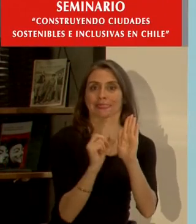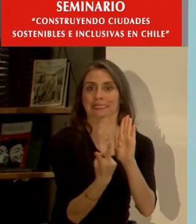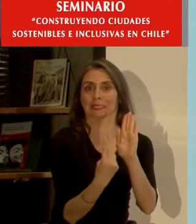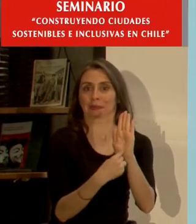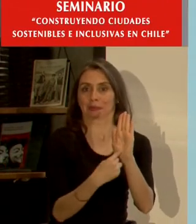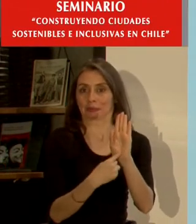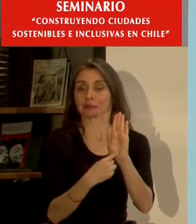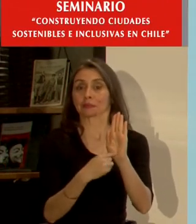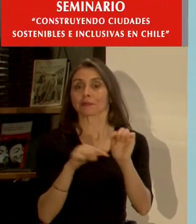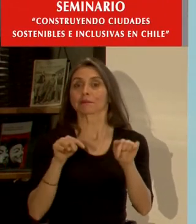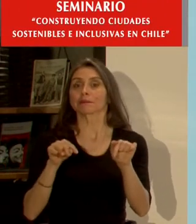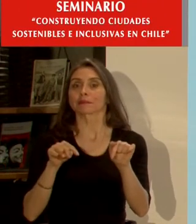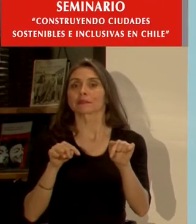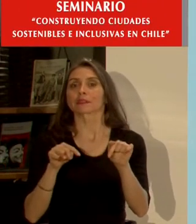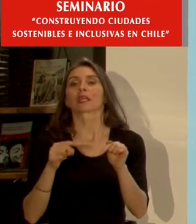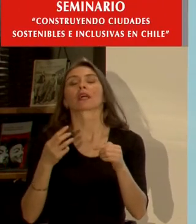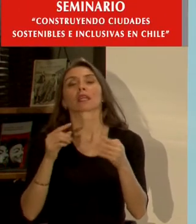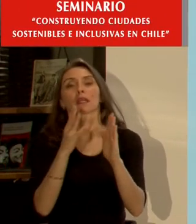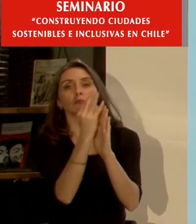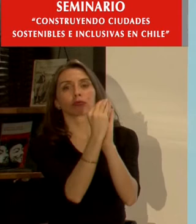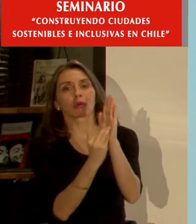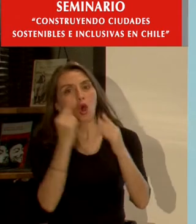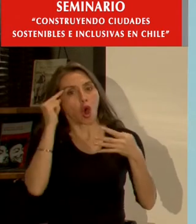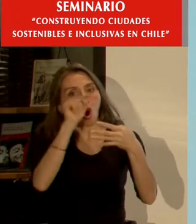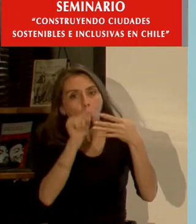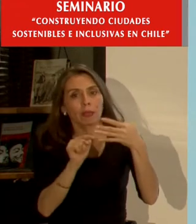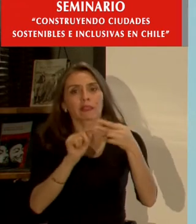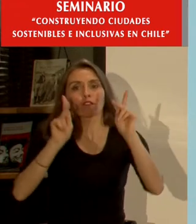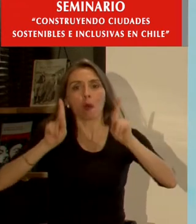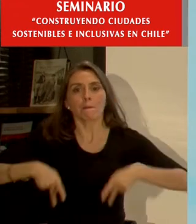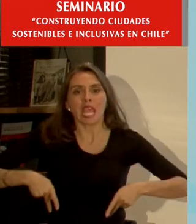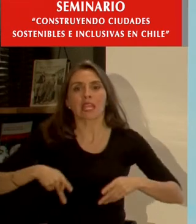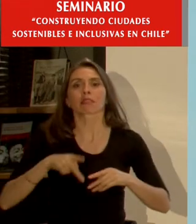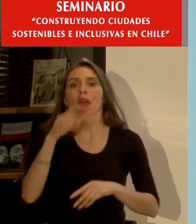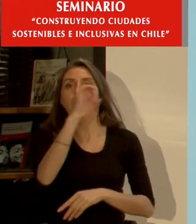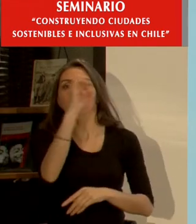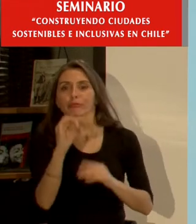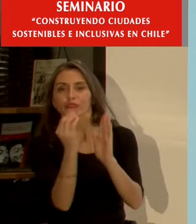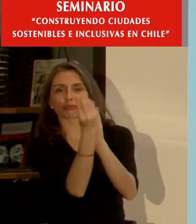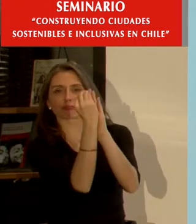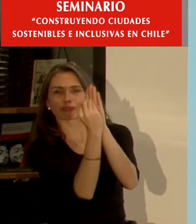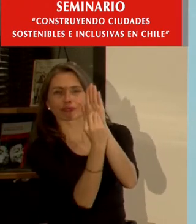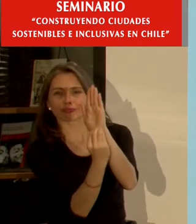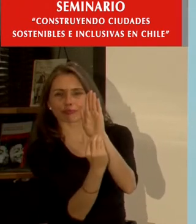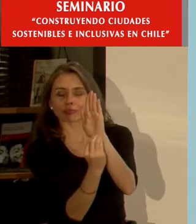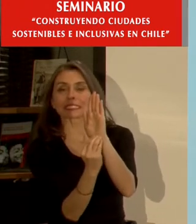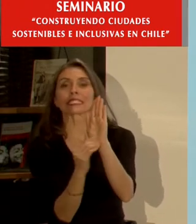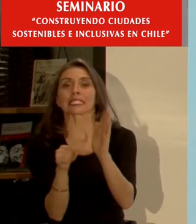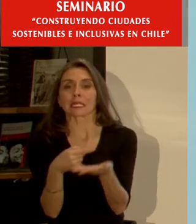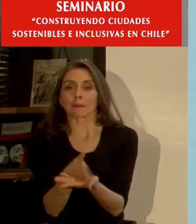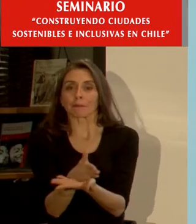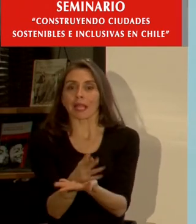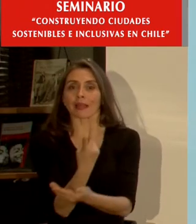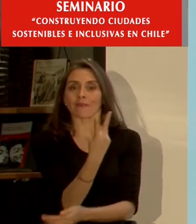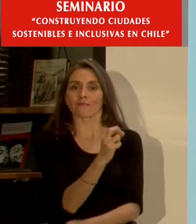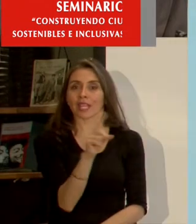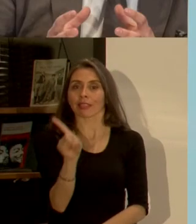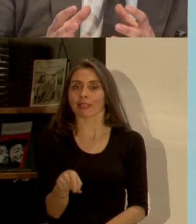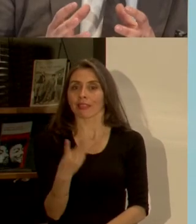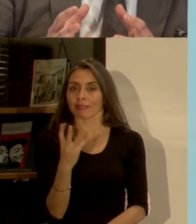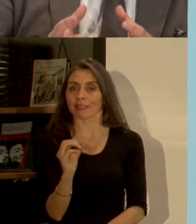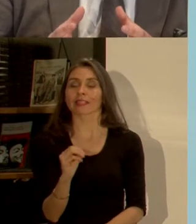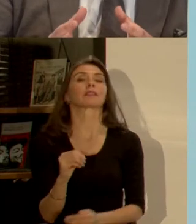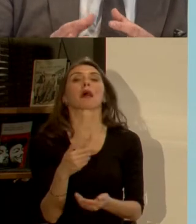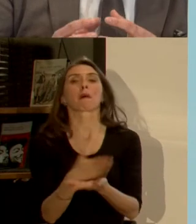avances que tiene acá que incorpora el objetivo meta e indicadores pero acá lo importante es entender que esta agenda 2030 no es simplemente